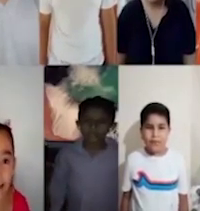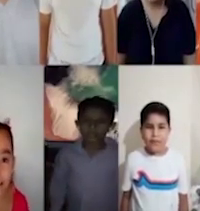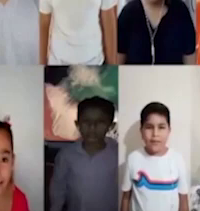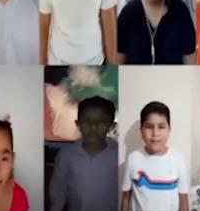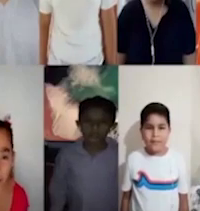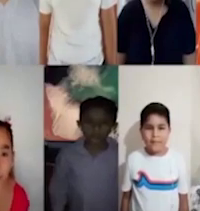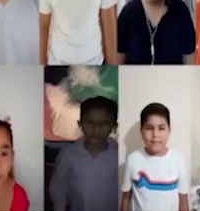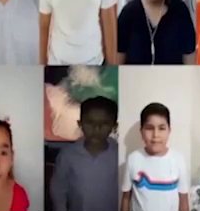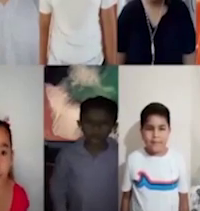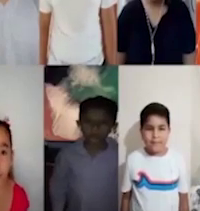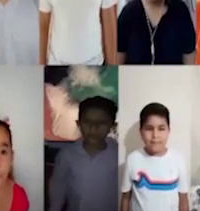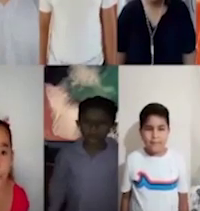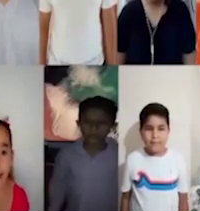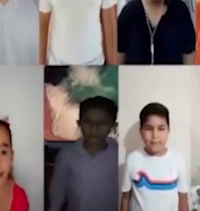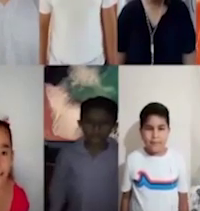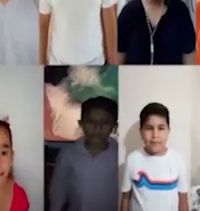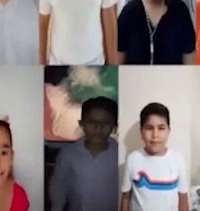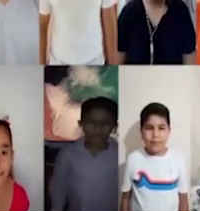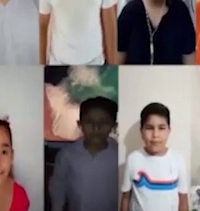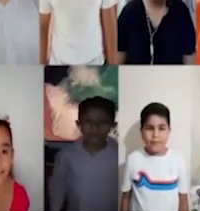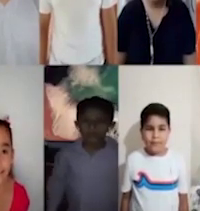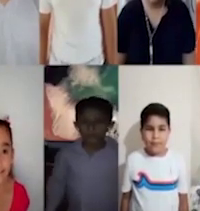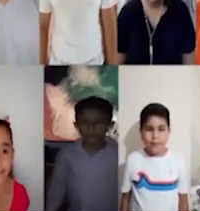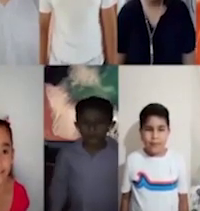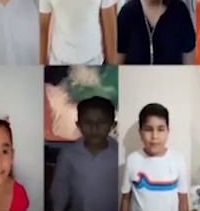negrita cucurumbe